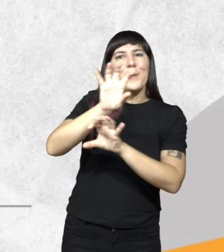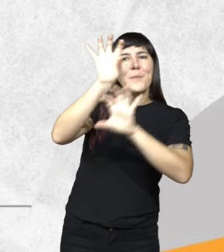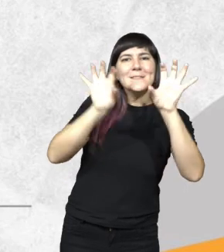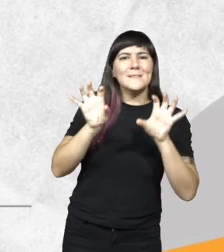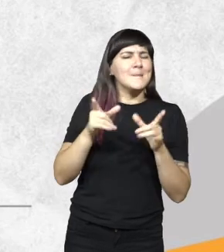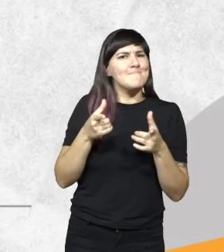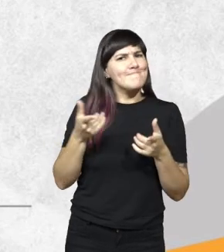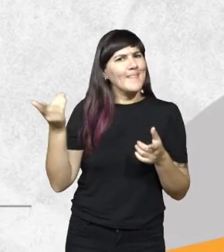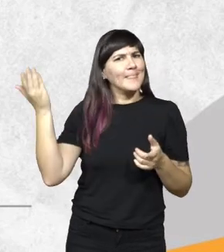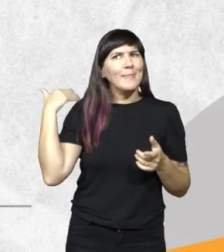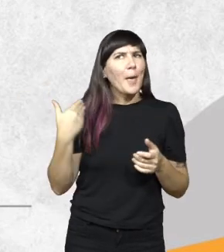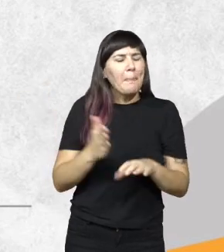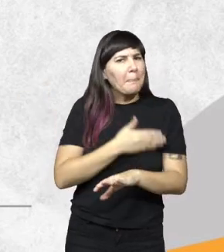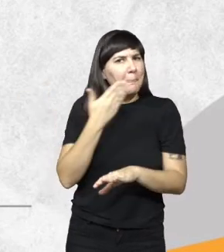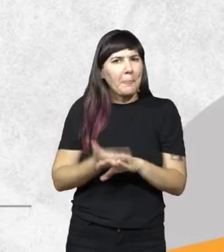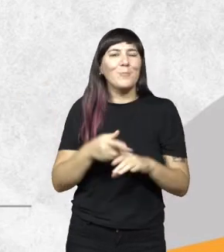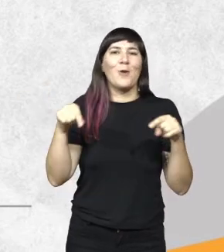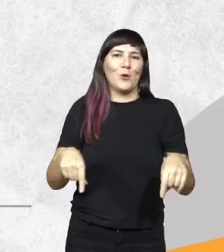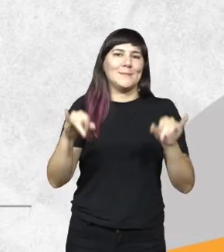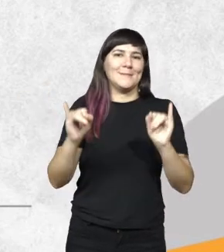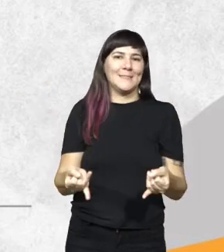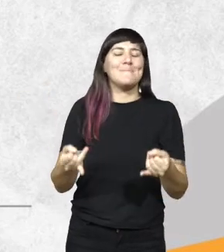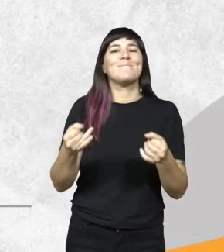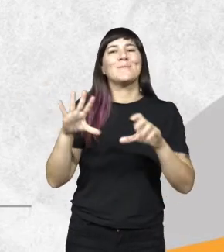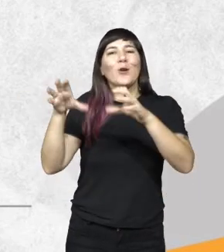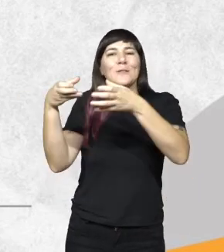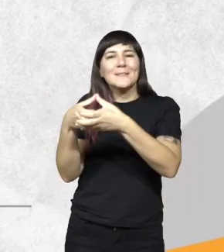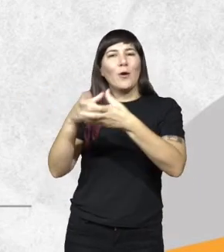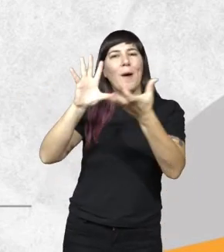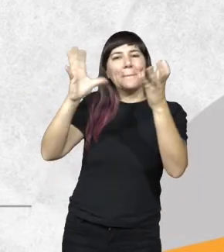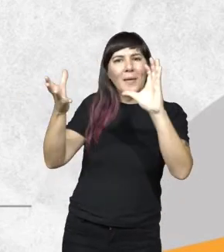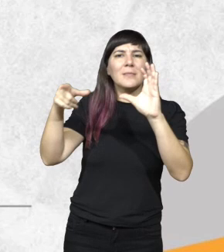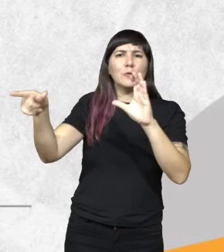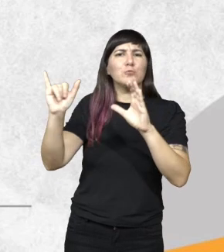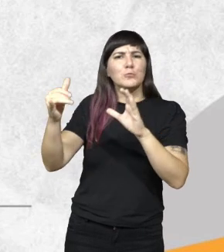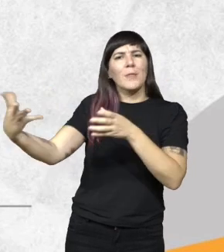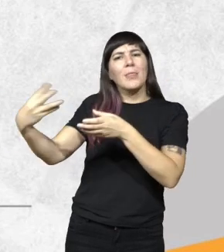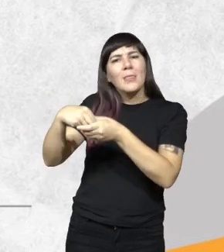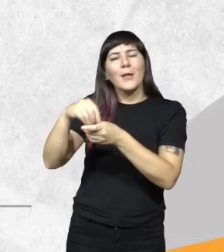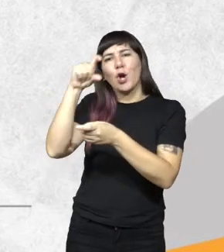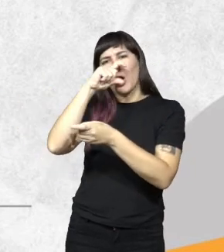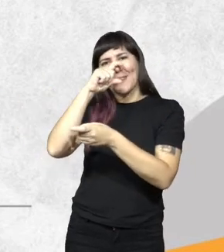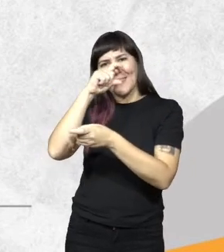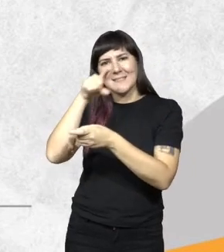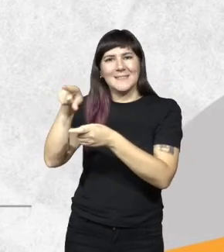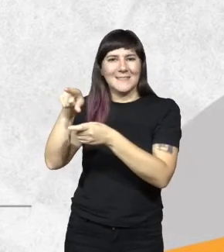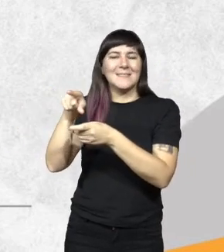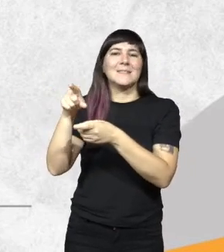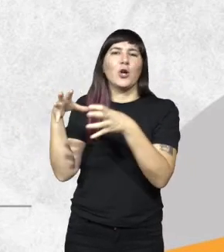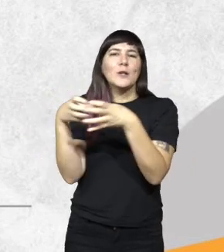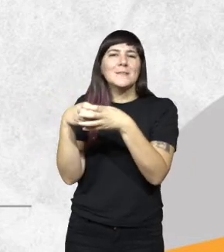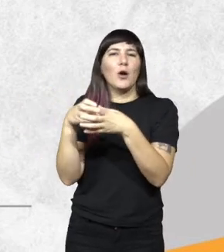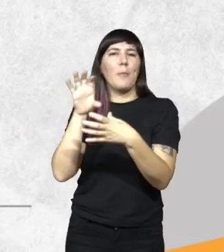cooperativo hoy lo estamos haciendo hoy en el Consejo Provincial de Ambiente participa la provincia de Corriente en el Consejo Provincial